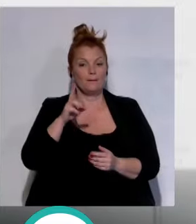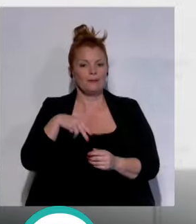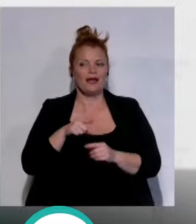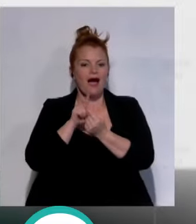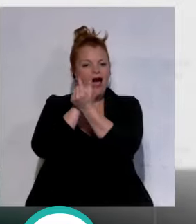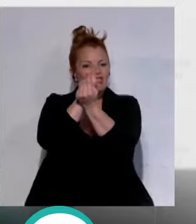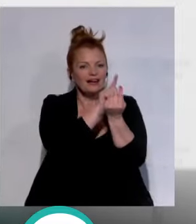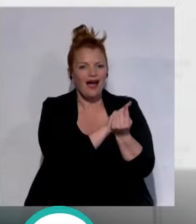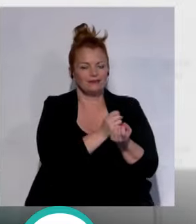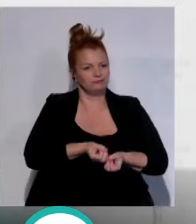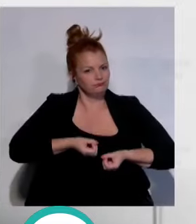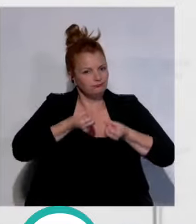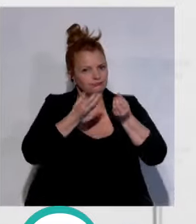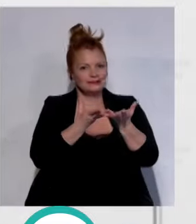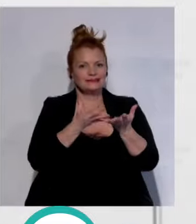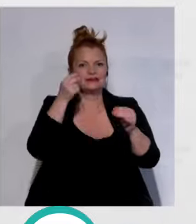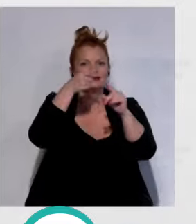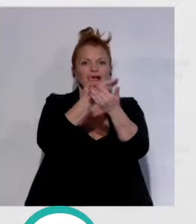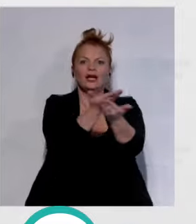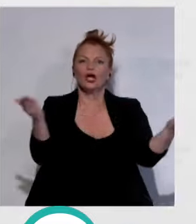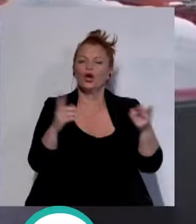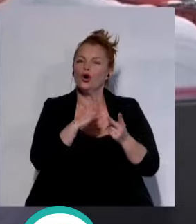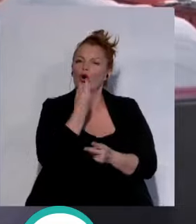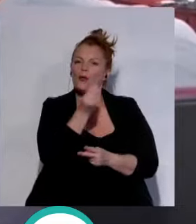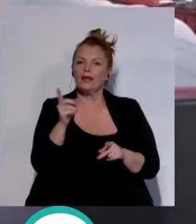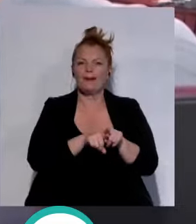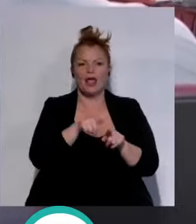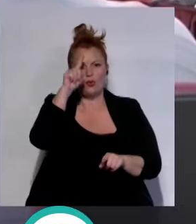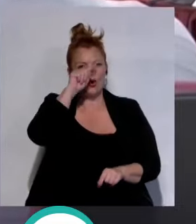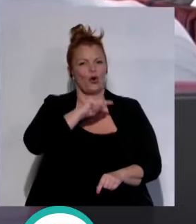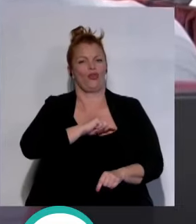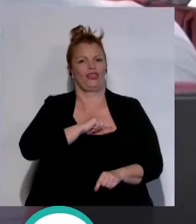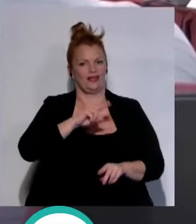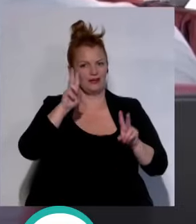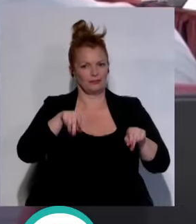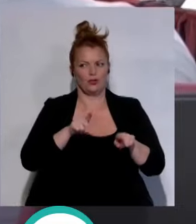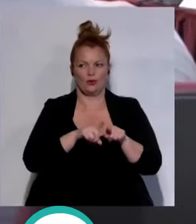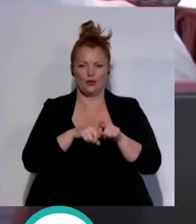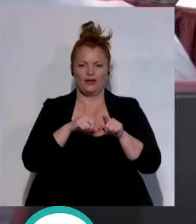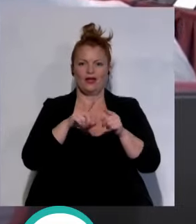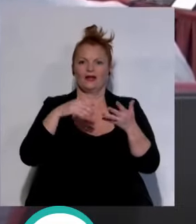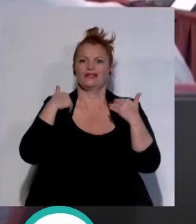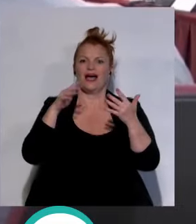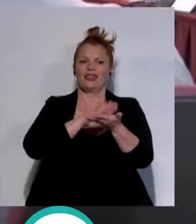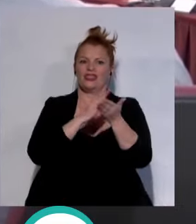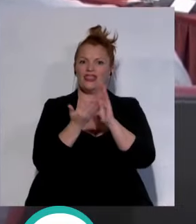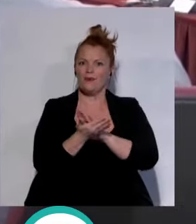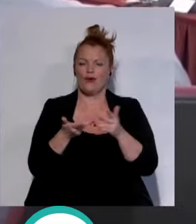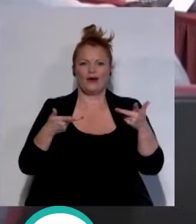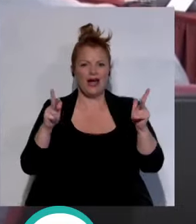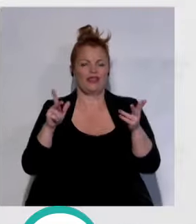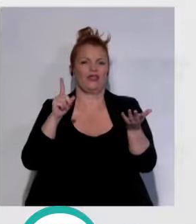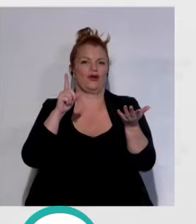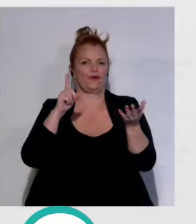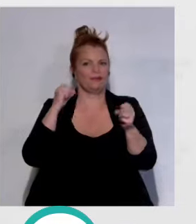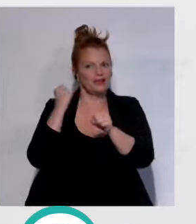de todos esos acontecimientos a los jóvenes para que sean conscientes del regalo que ha dado la democracia y que ha venido dado